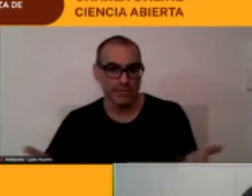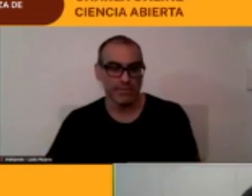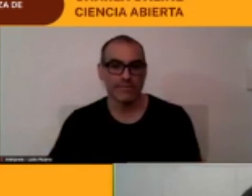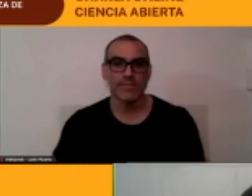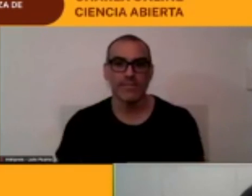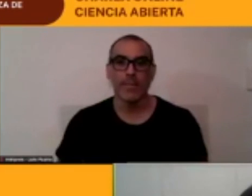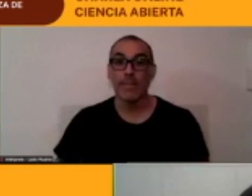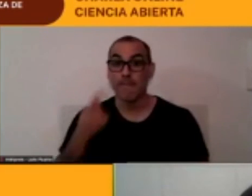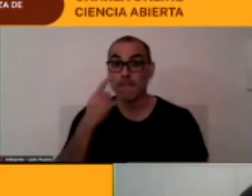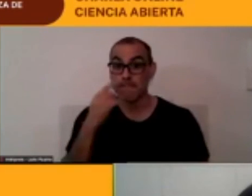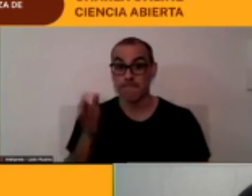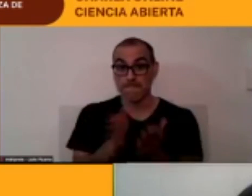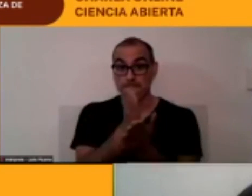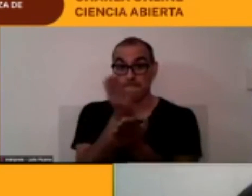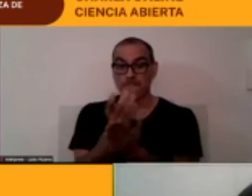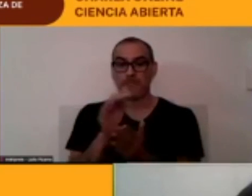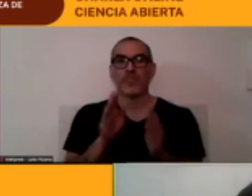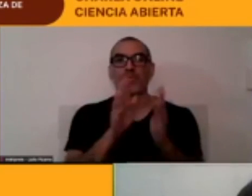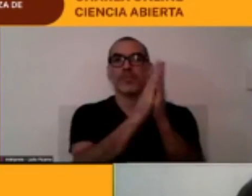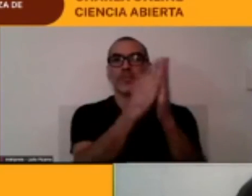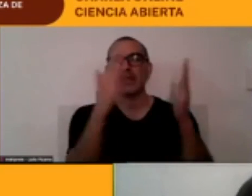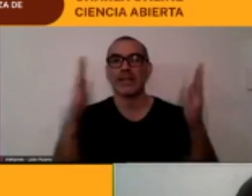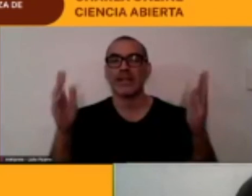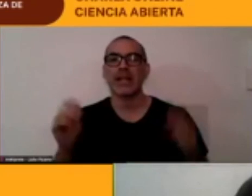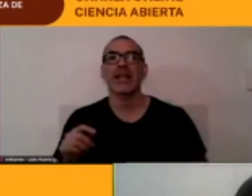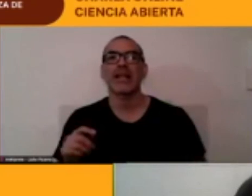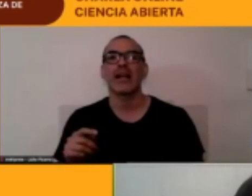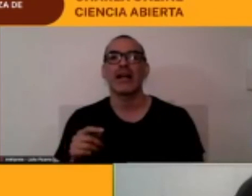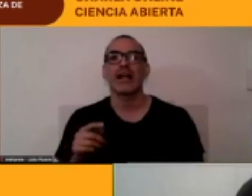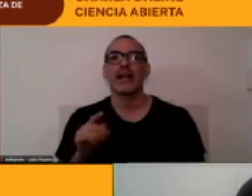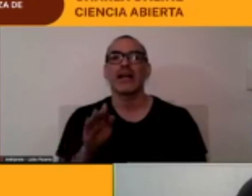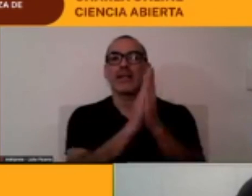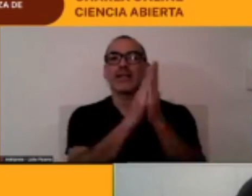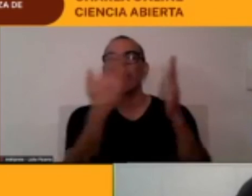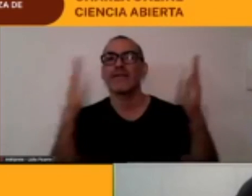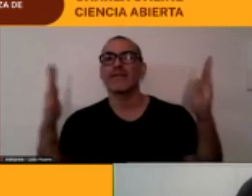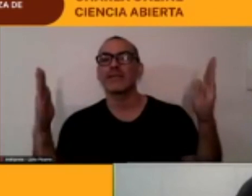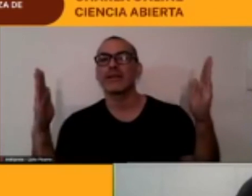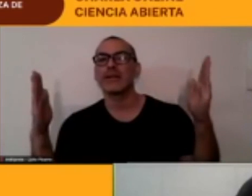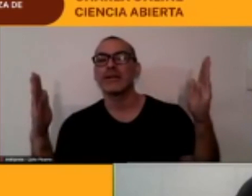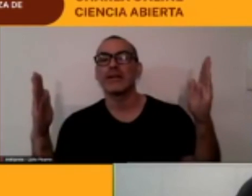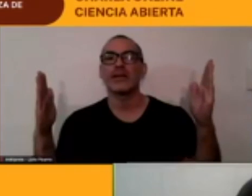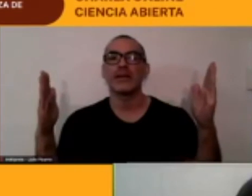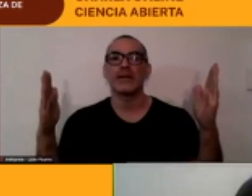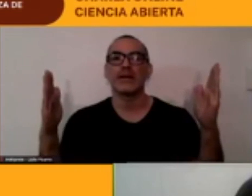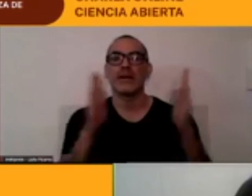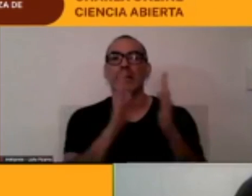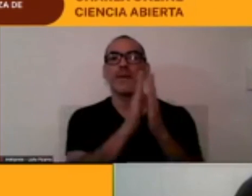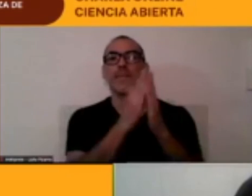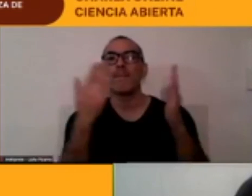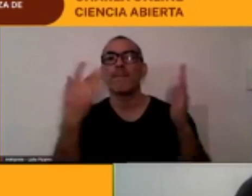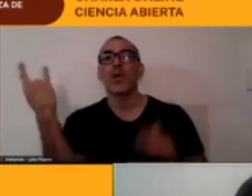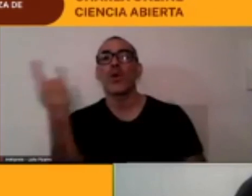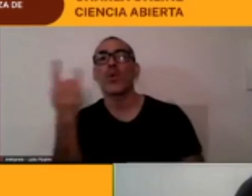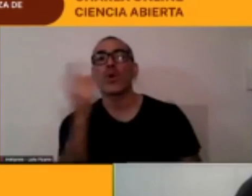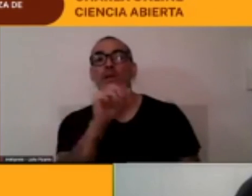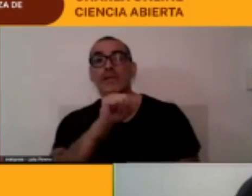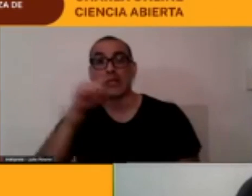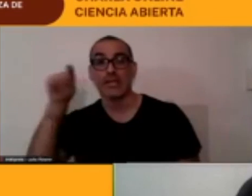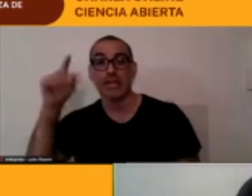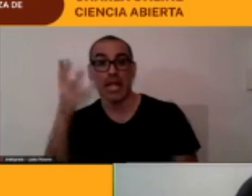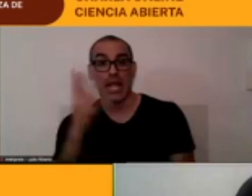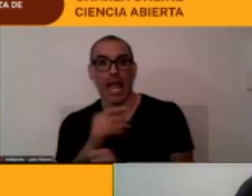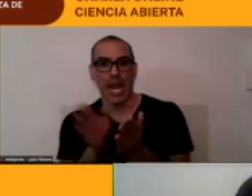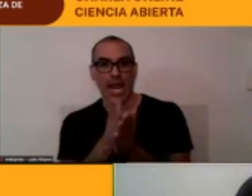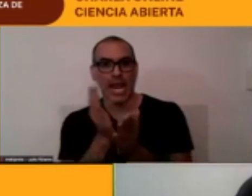biblioteca en la biblioteca de la Universidad de Atacama que es el libro